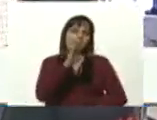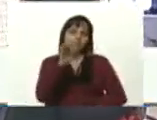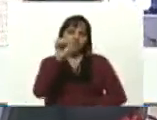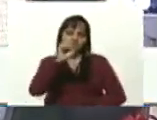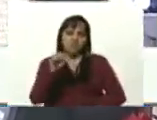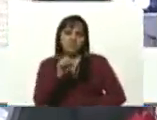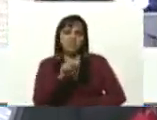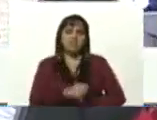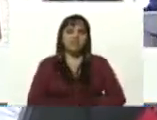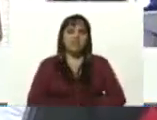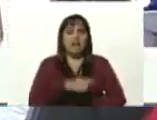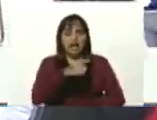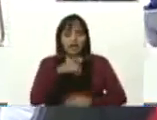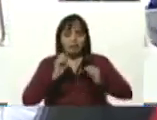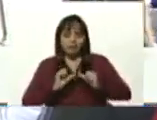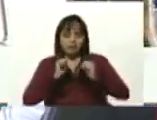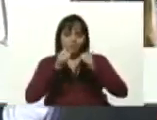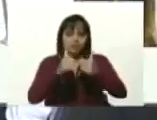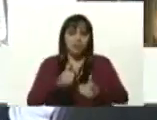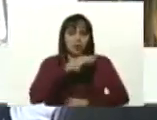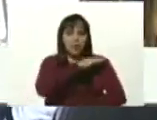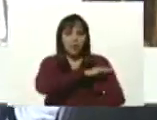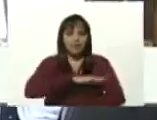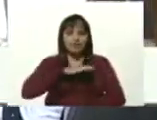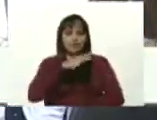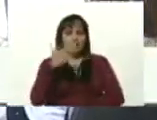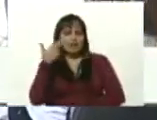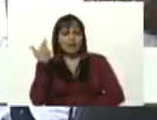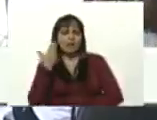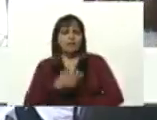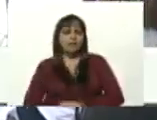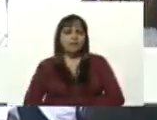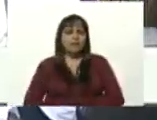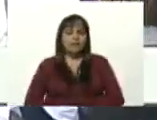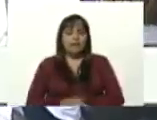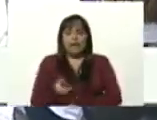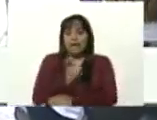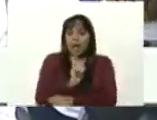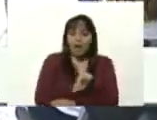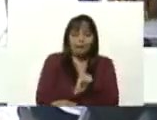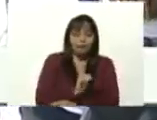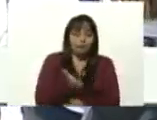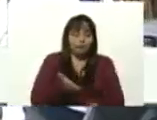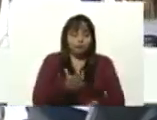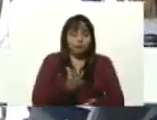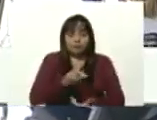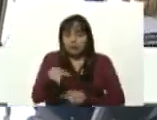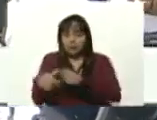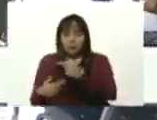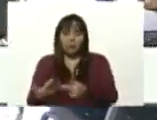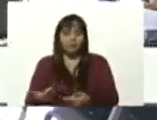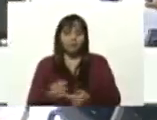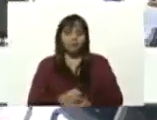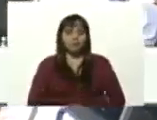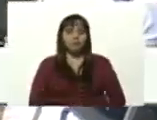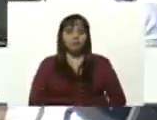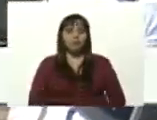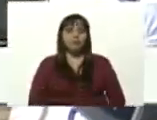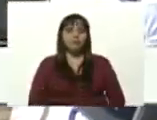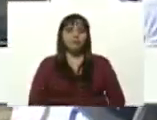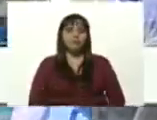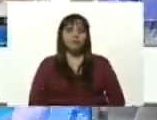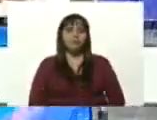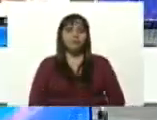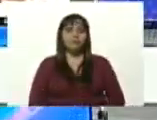Allí nació la misión José Félix Rivas. Y casi de inmediato, casi de